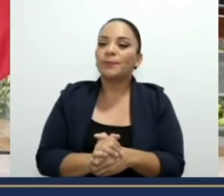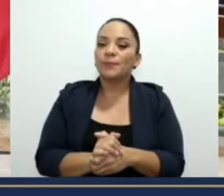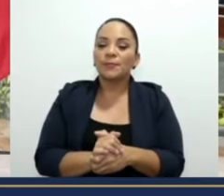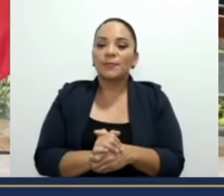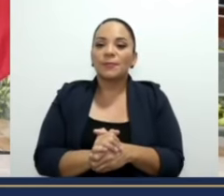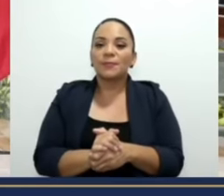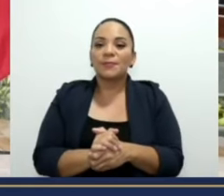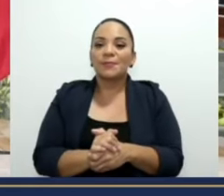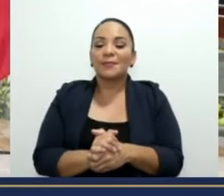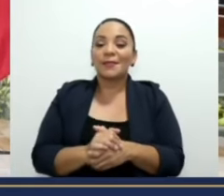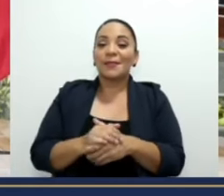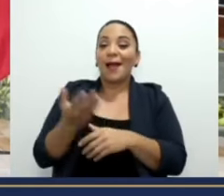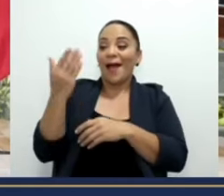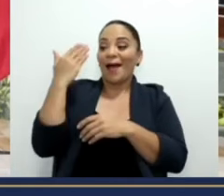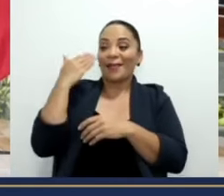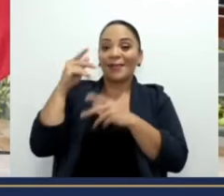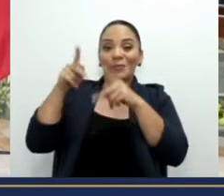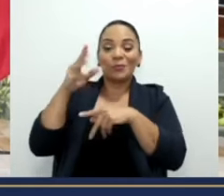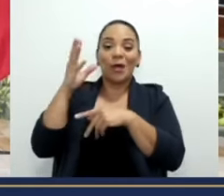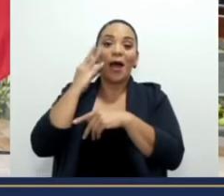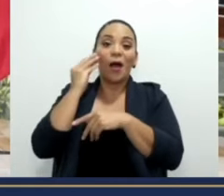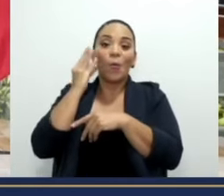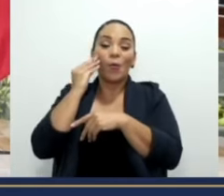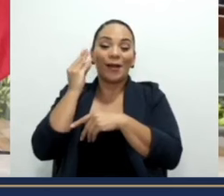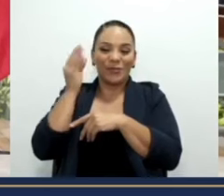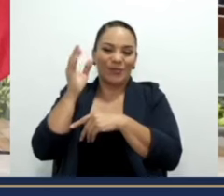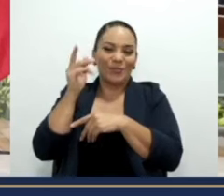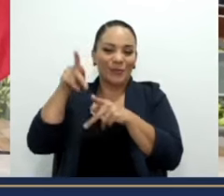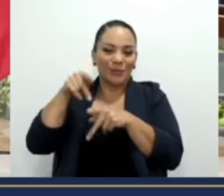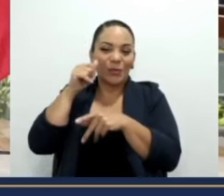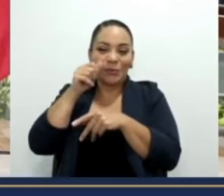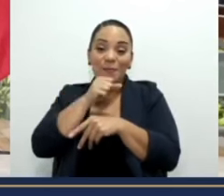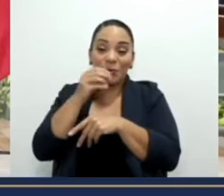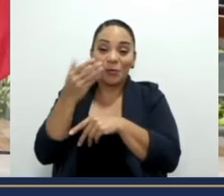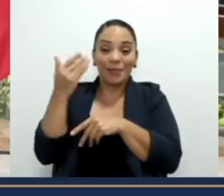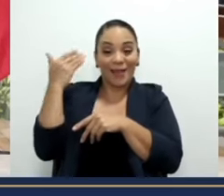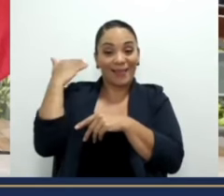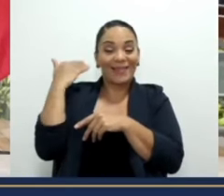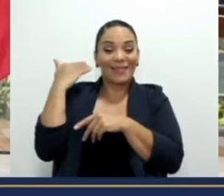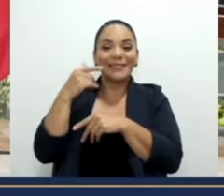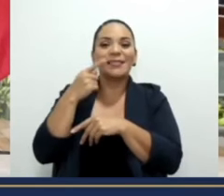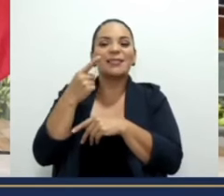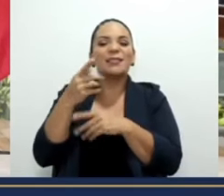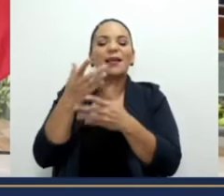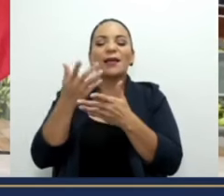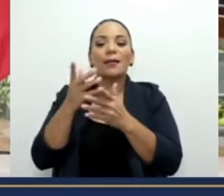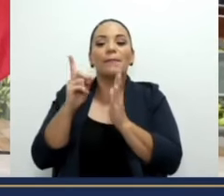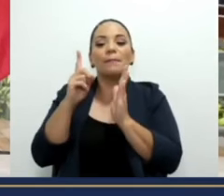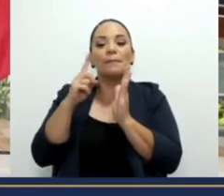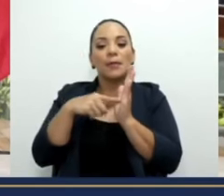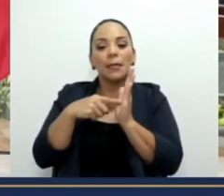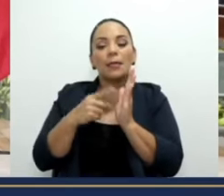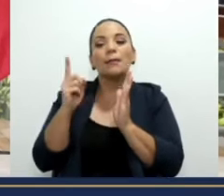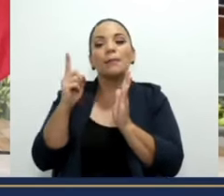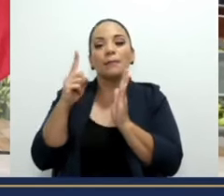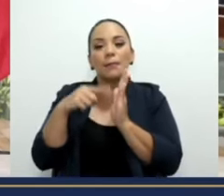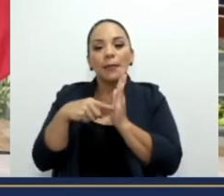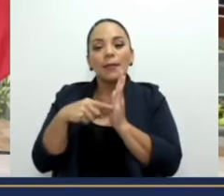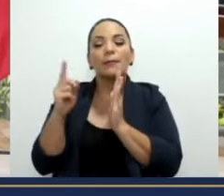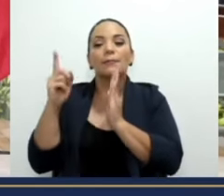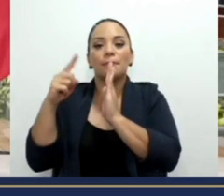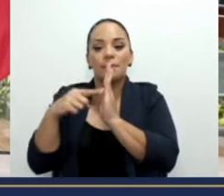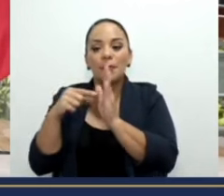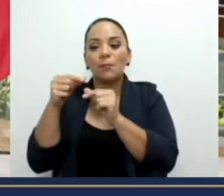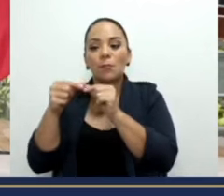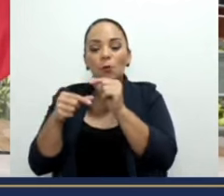Decían los señores de antes y señoras de antes, que de mil en mil, uno empieza a hablar de personas de